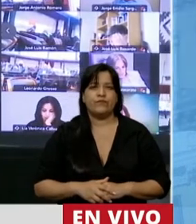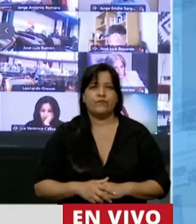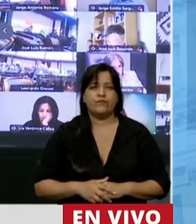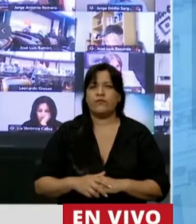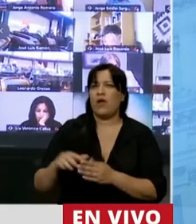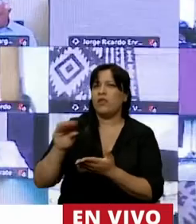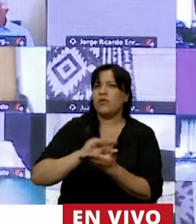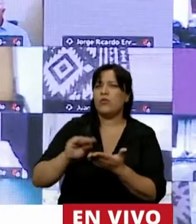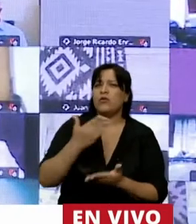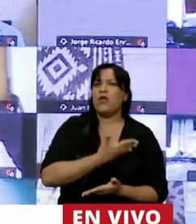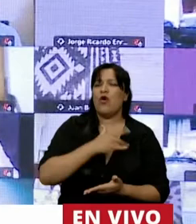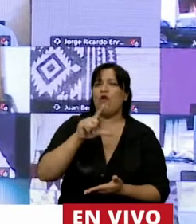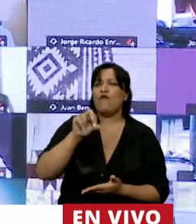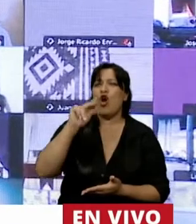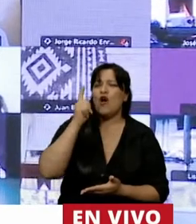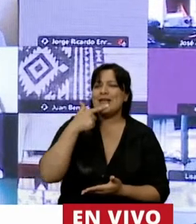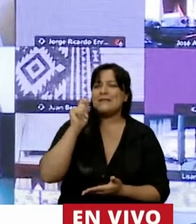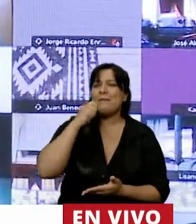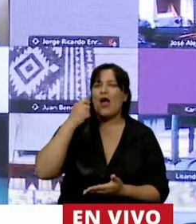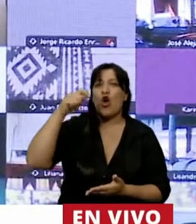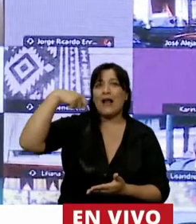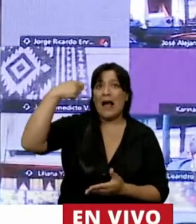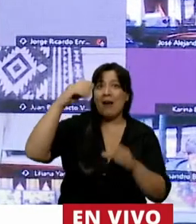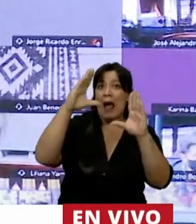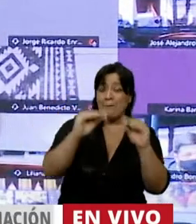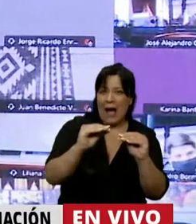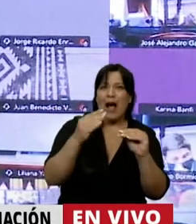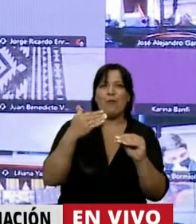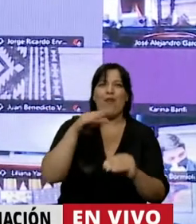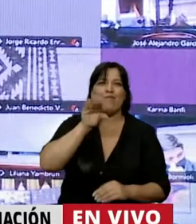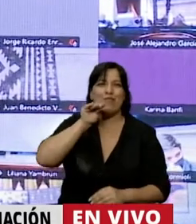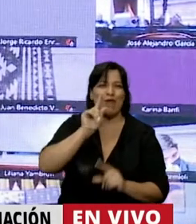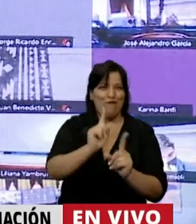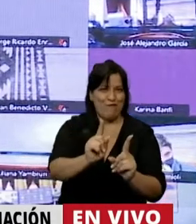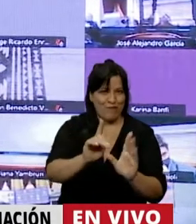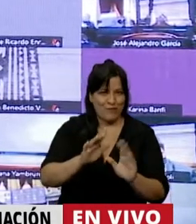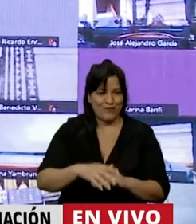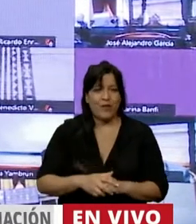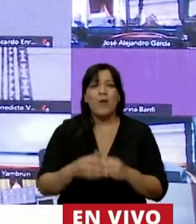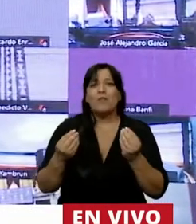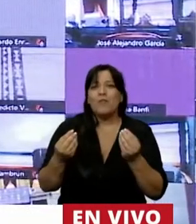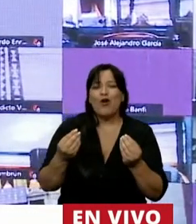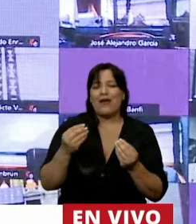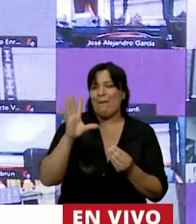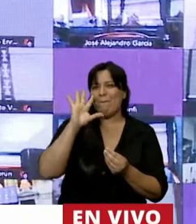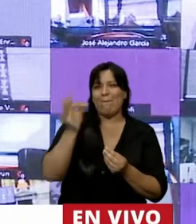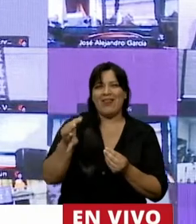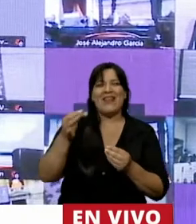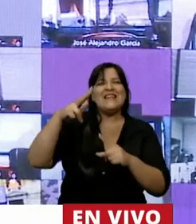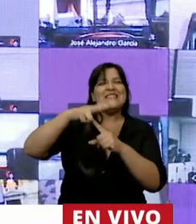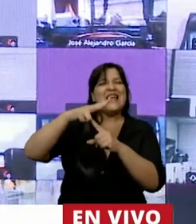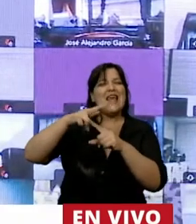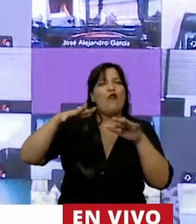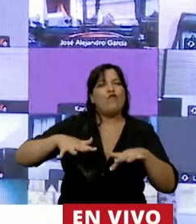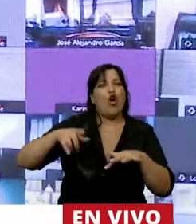Diputado Flores, le propongo que apague la cámara, así lo escuchamos. ¿Por qué tiene, evidentemente, baja señal